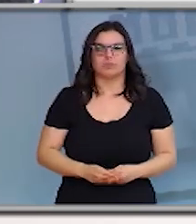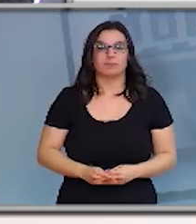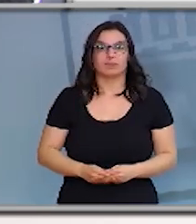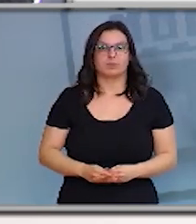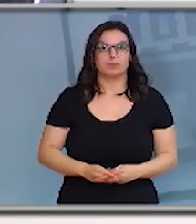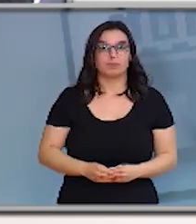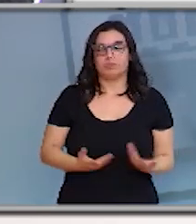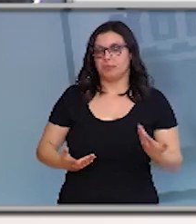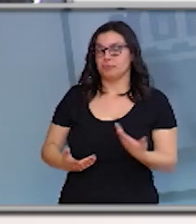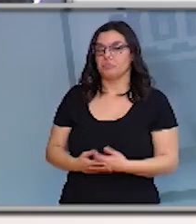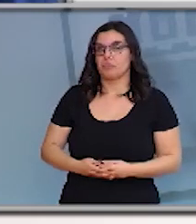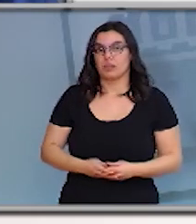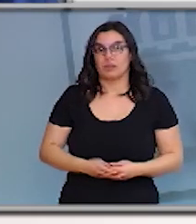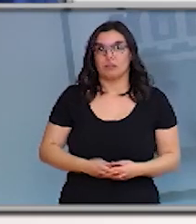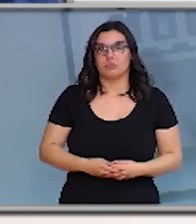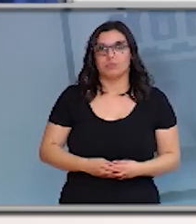El vicepresidente